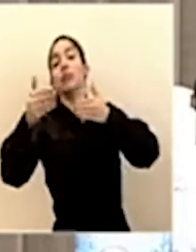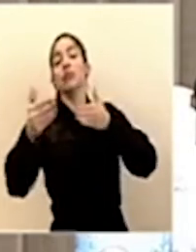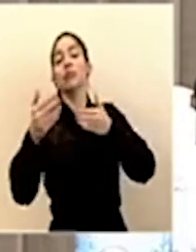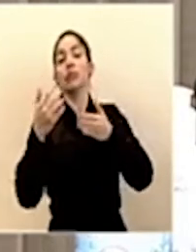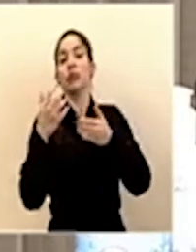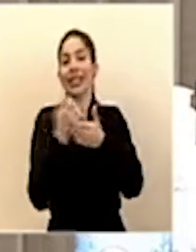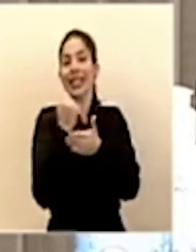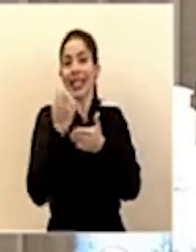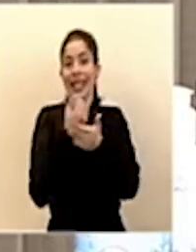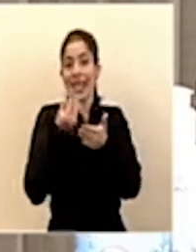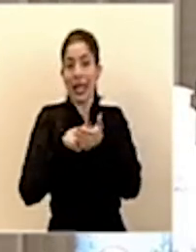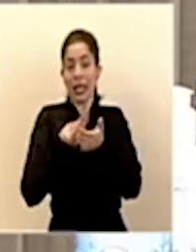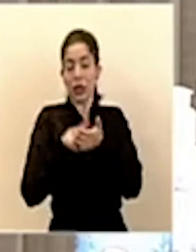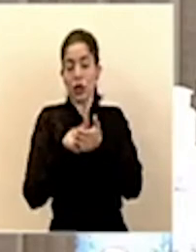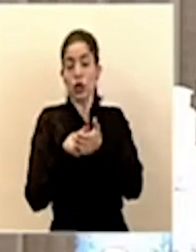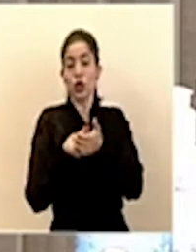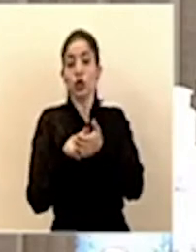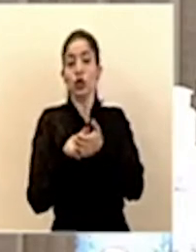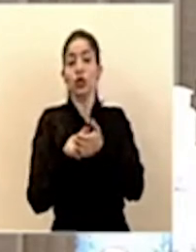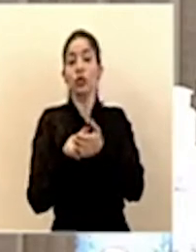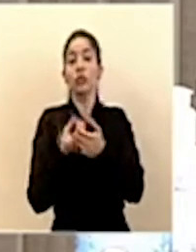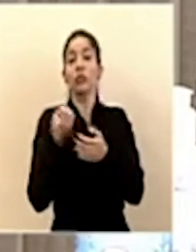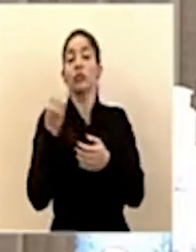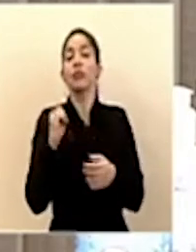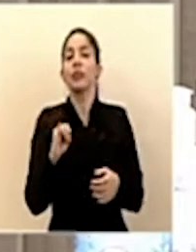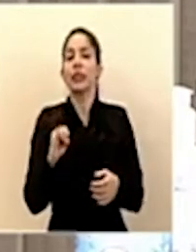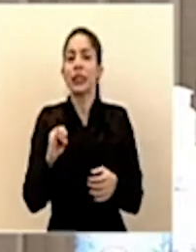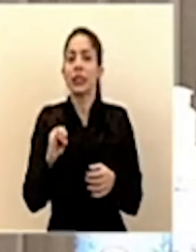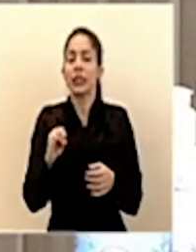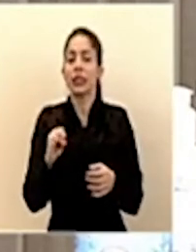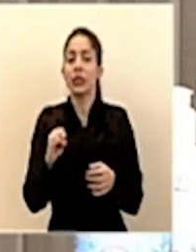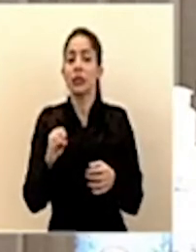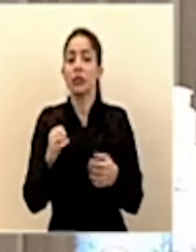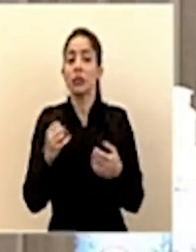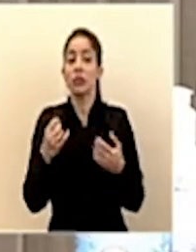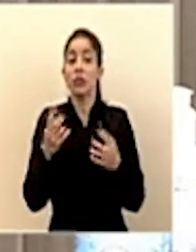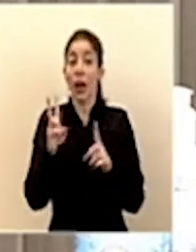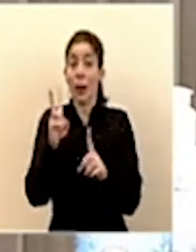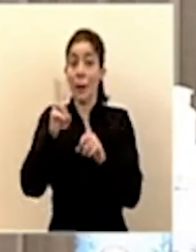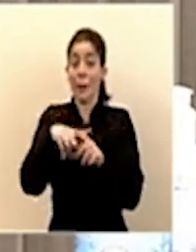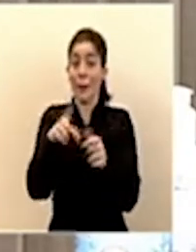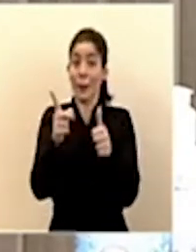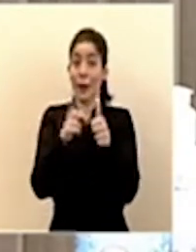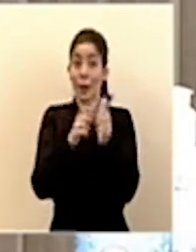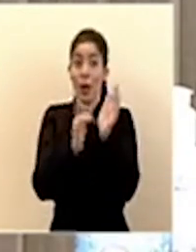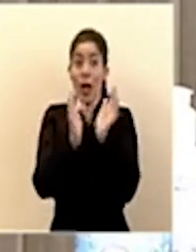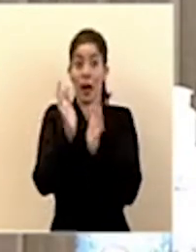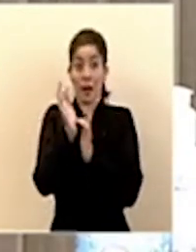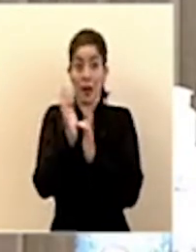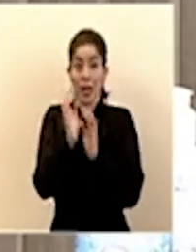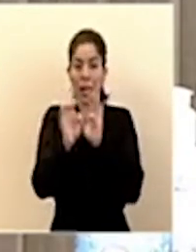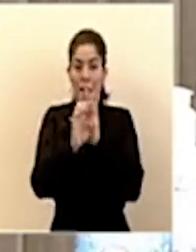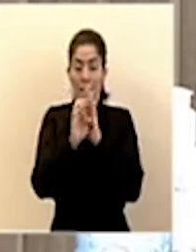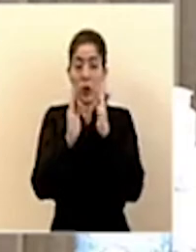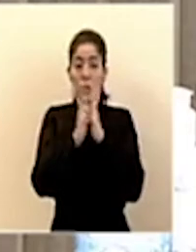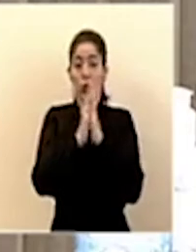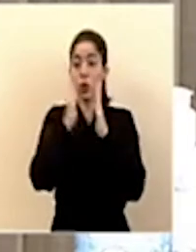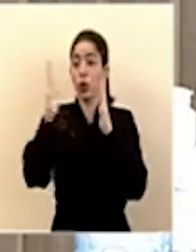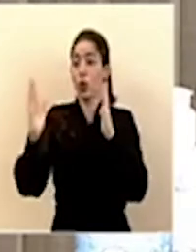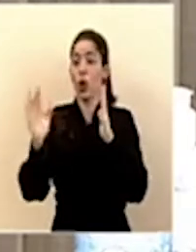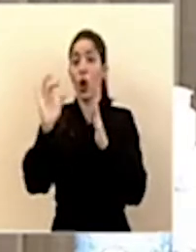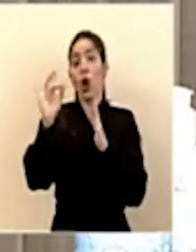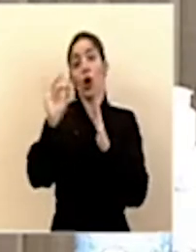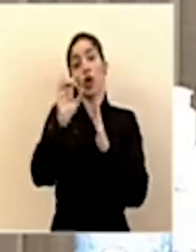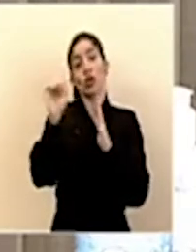estuviese en práctica el primero de abril, en los ocho meses del primero